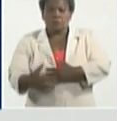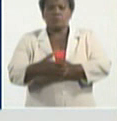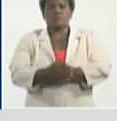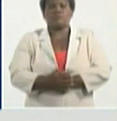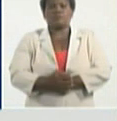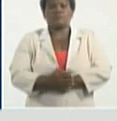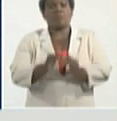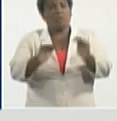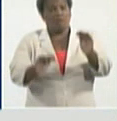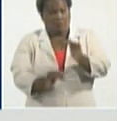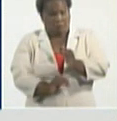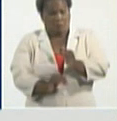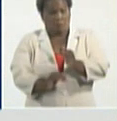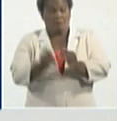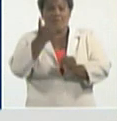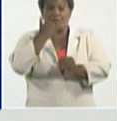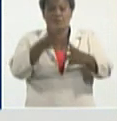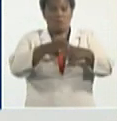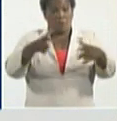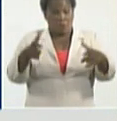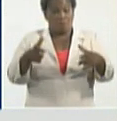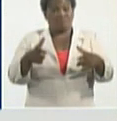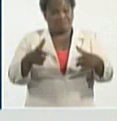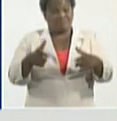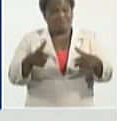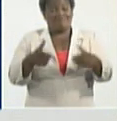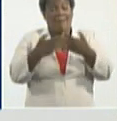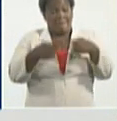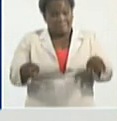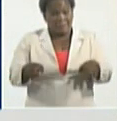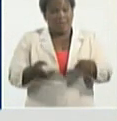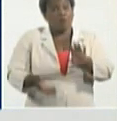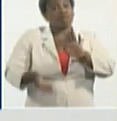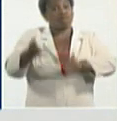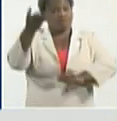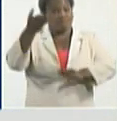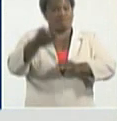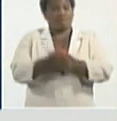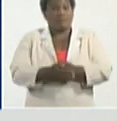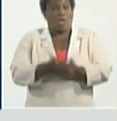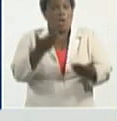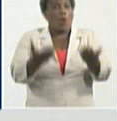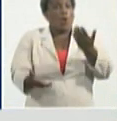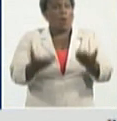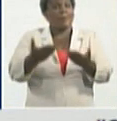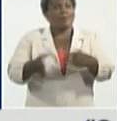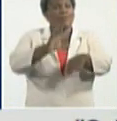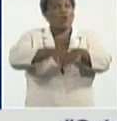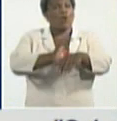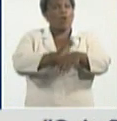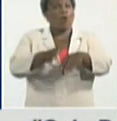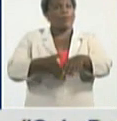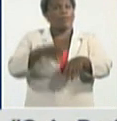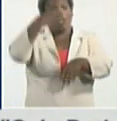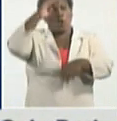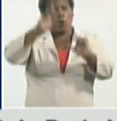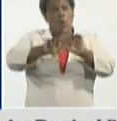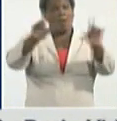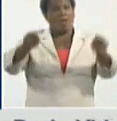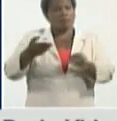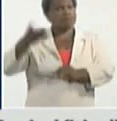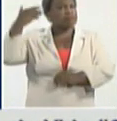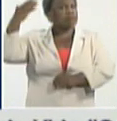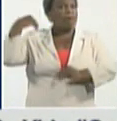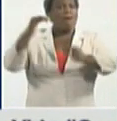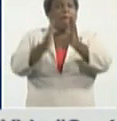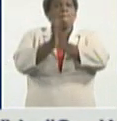esta, pero extremadamente elevadas, para el comportamiento que había tenido la enfermedad, en Cuba, durante todo